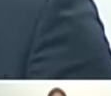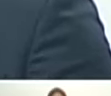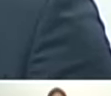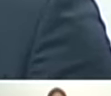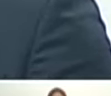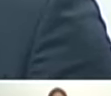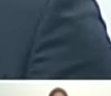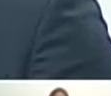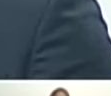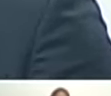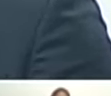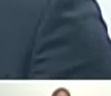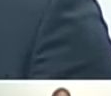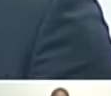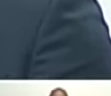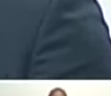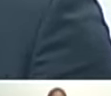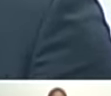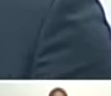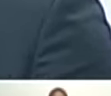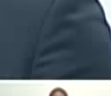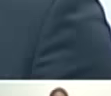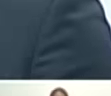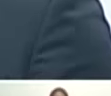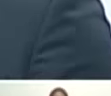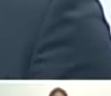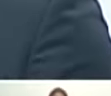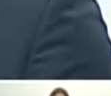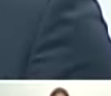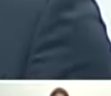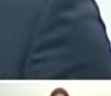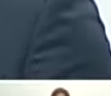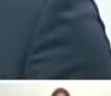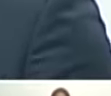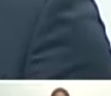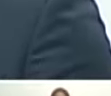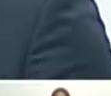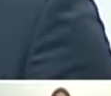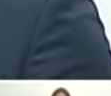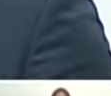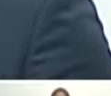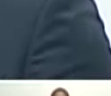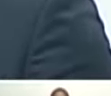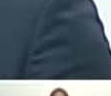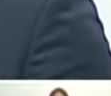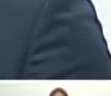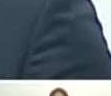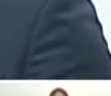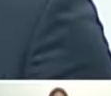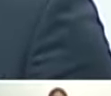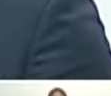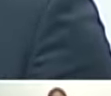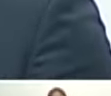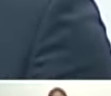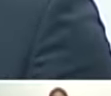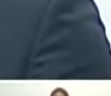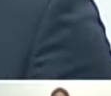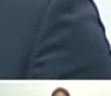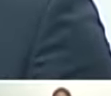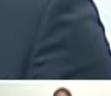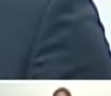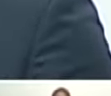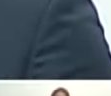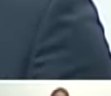y hicimos el proceso de fabricación de las 1.576 bombonas serán entregadas en los